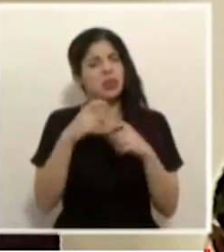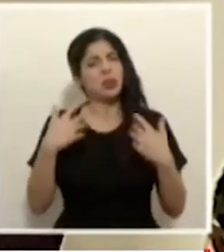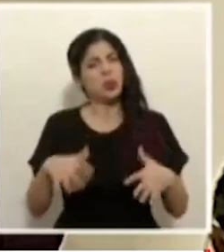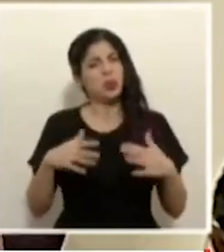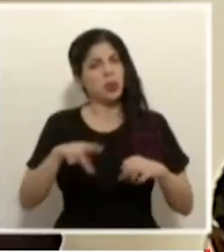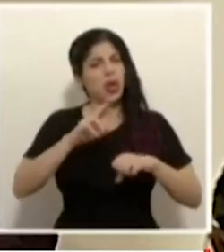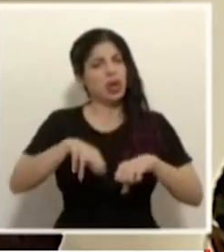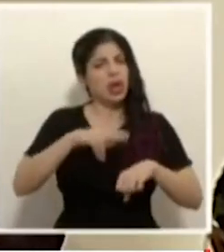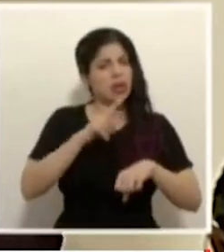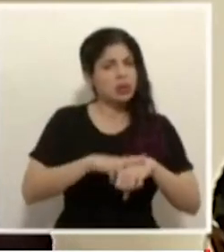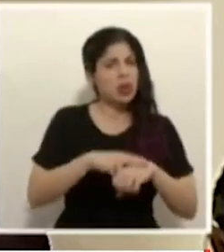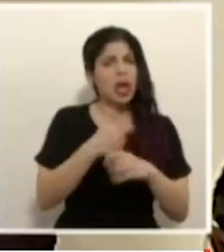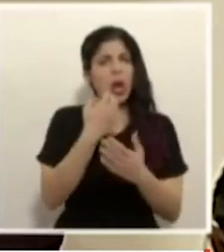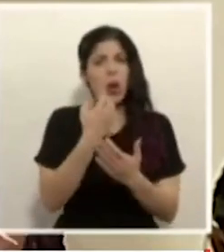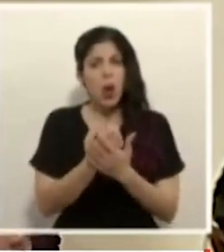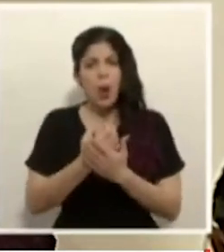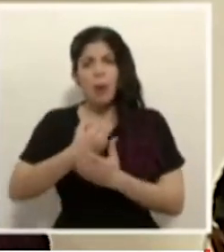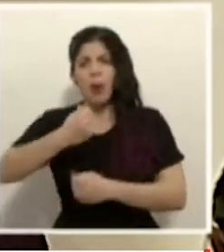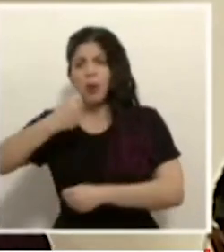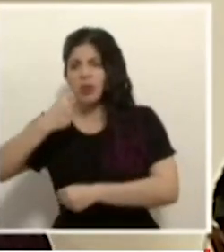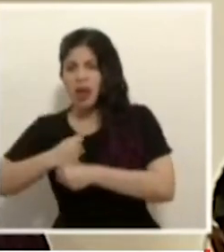tanto económico laboral